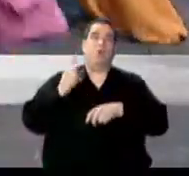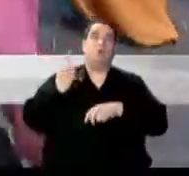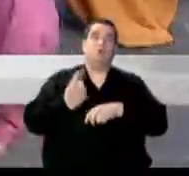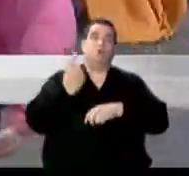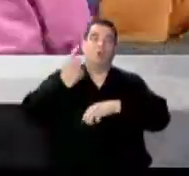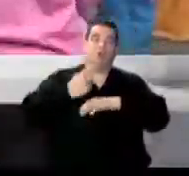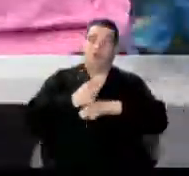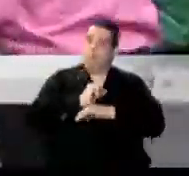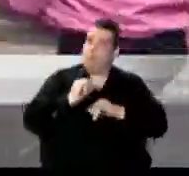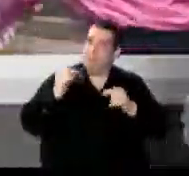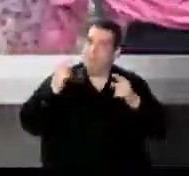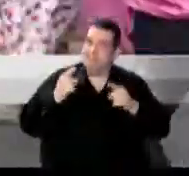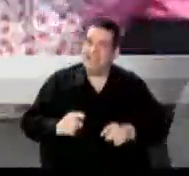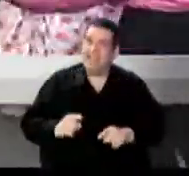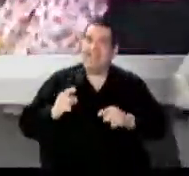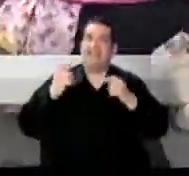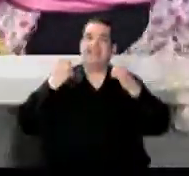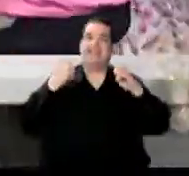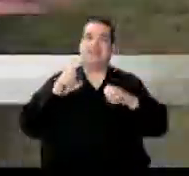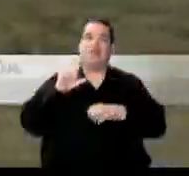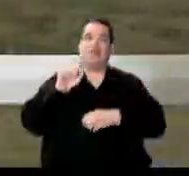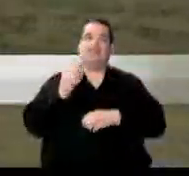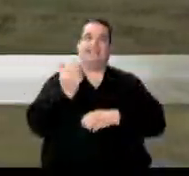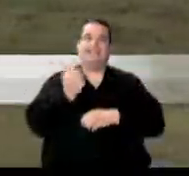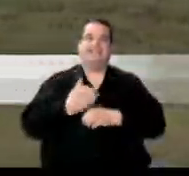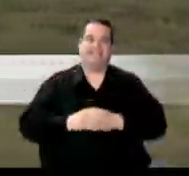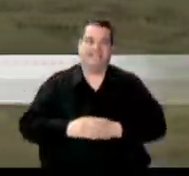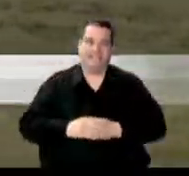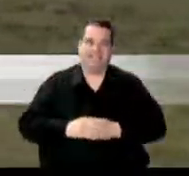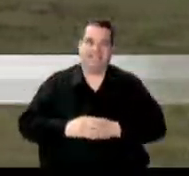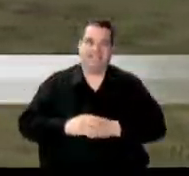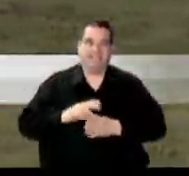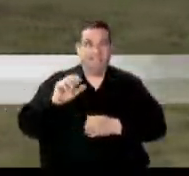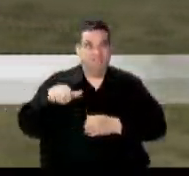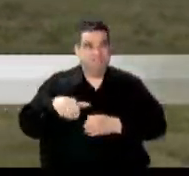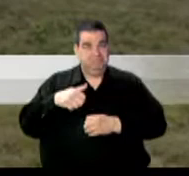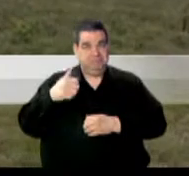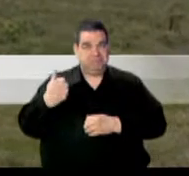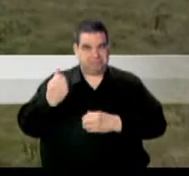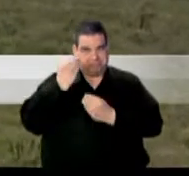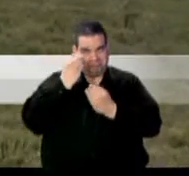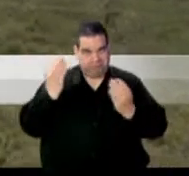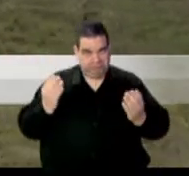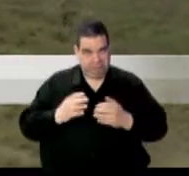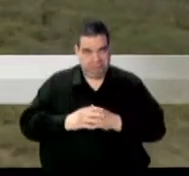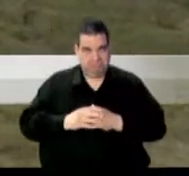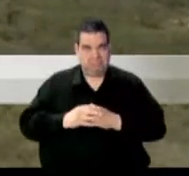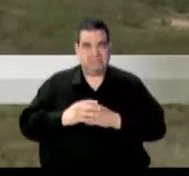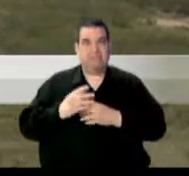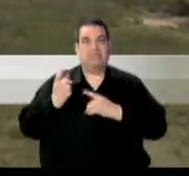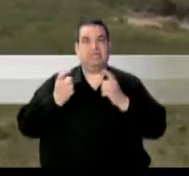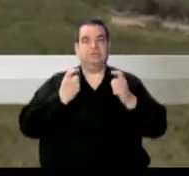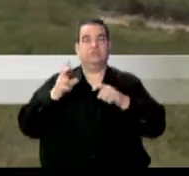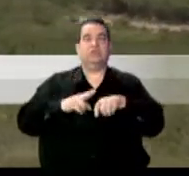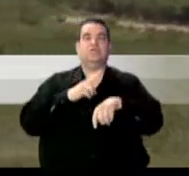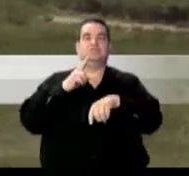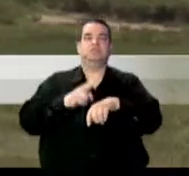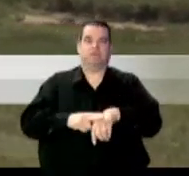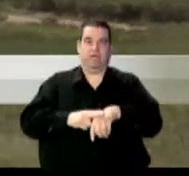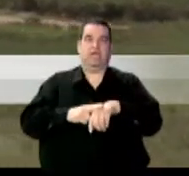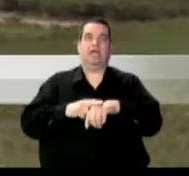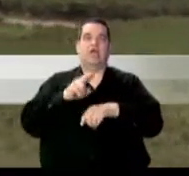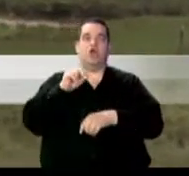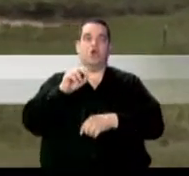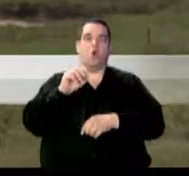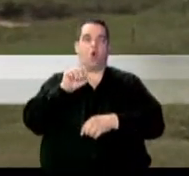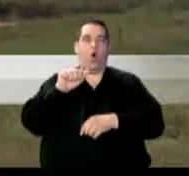en enero de 2015 pasando a otra buena noticia la administración nacional de asuntos oceánicos y atmosféricos por